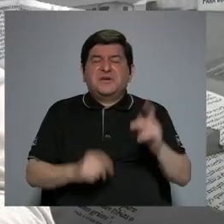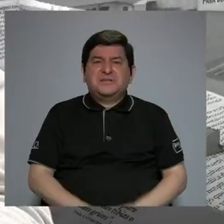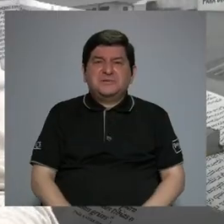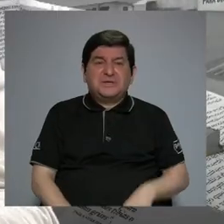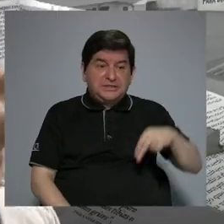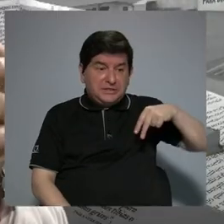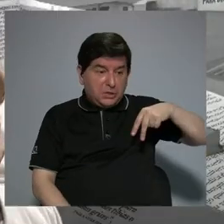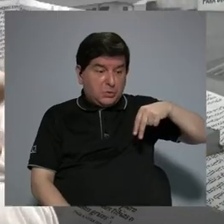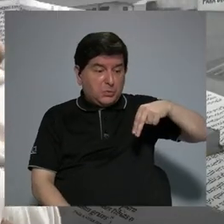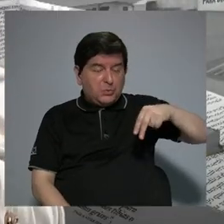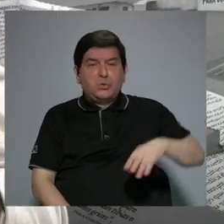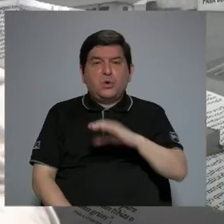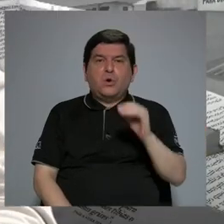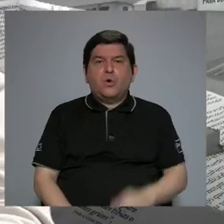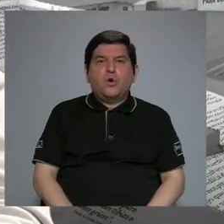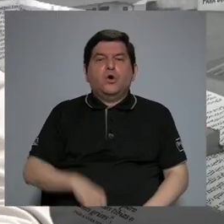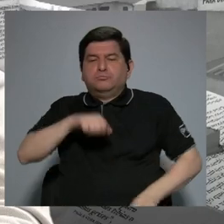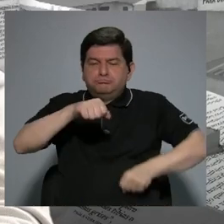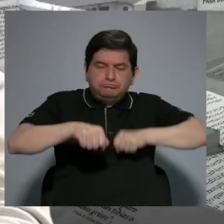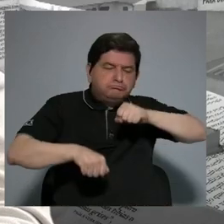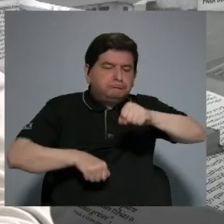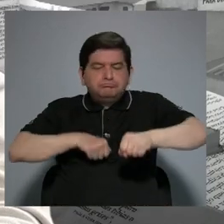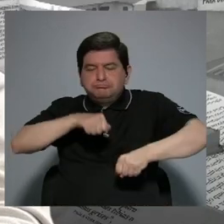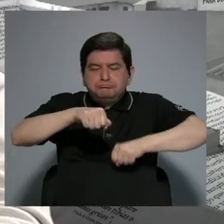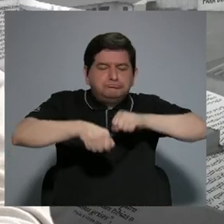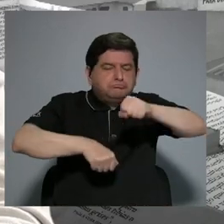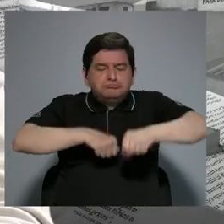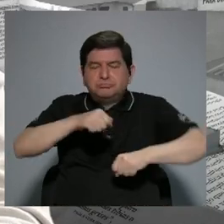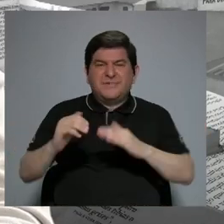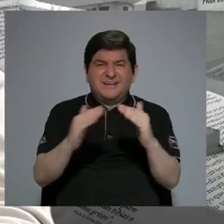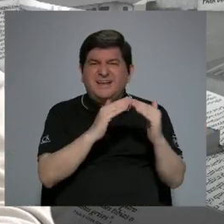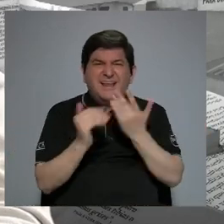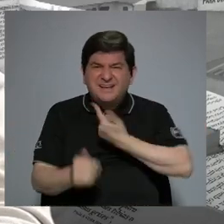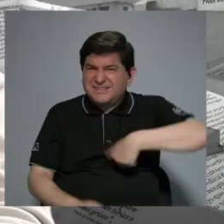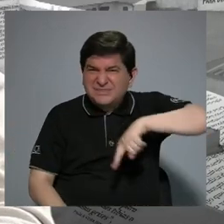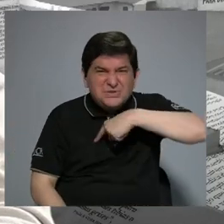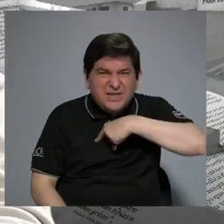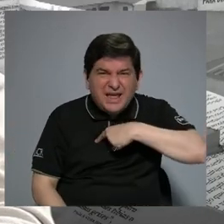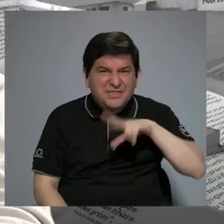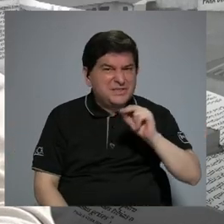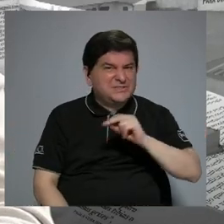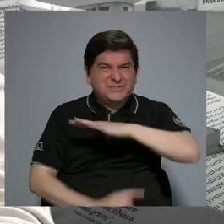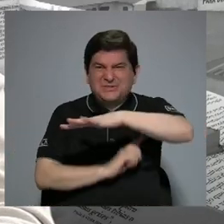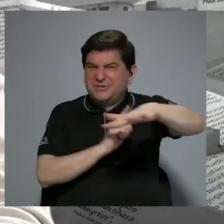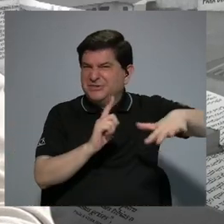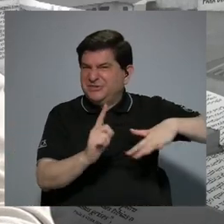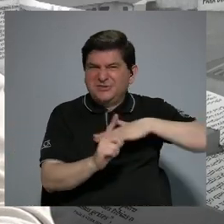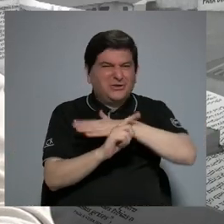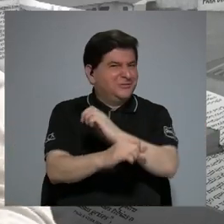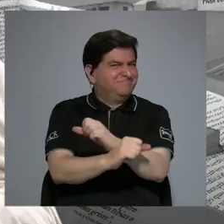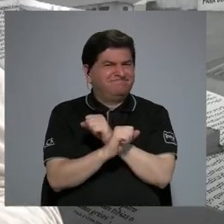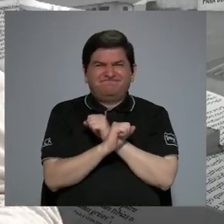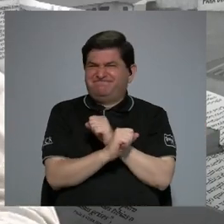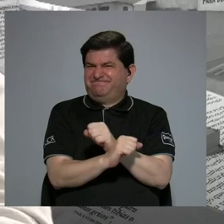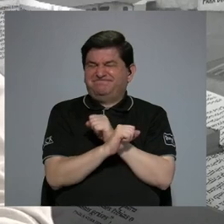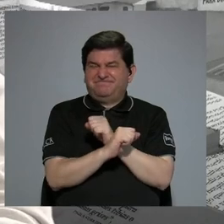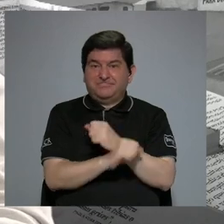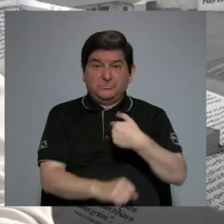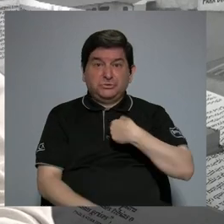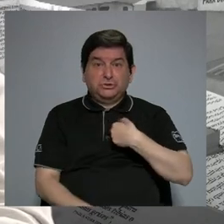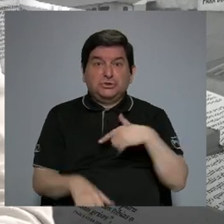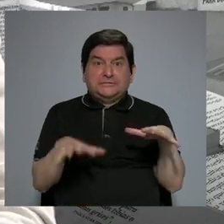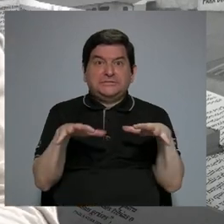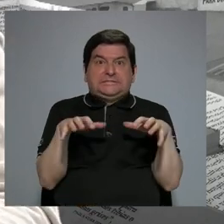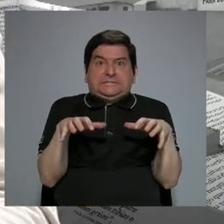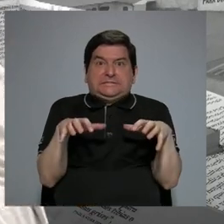o popularmente cletear nuestras ciudades. No son entornos tan seguros y entonces eso me ocasiona